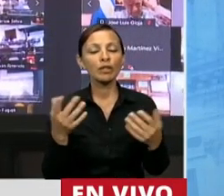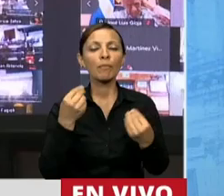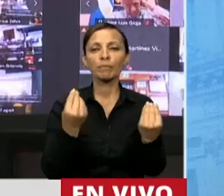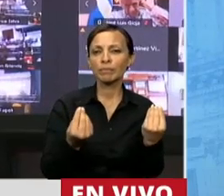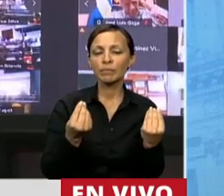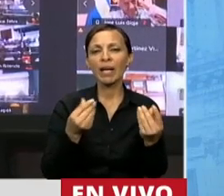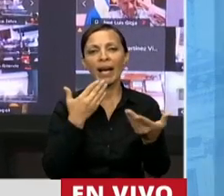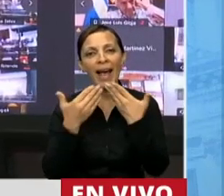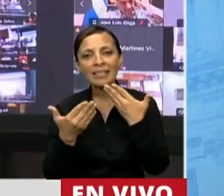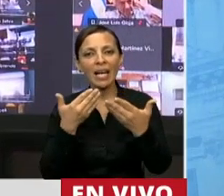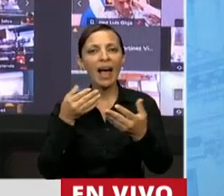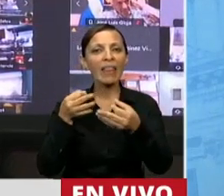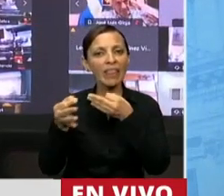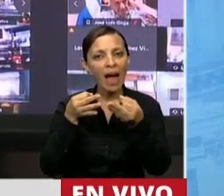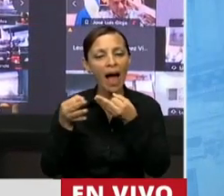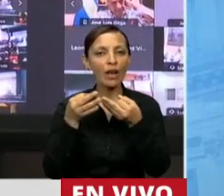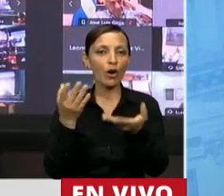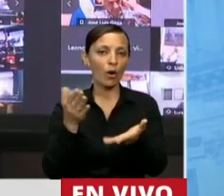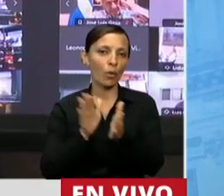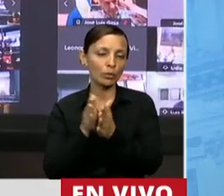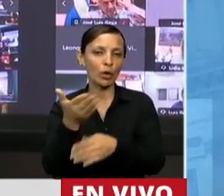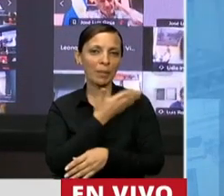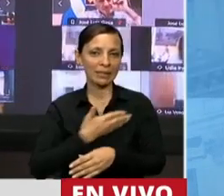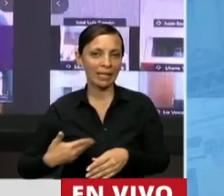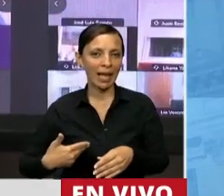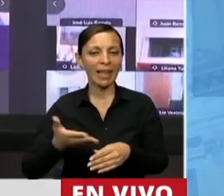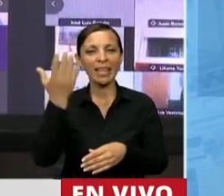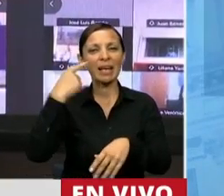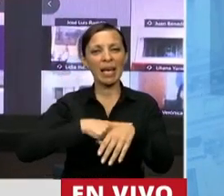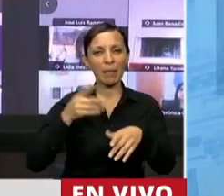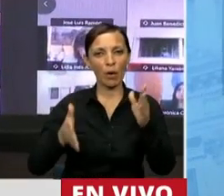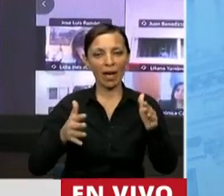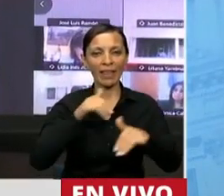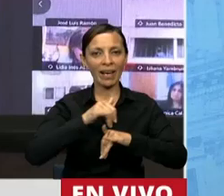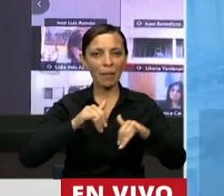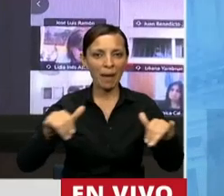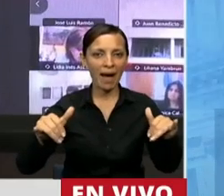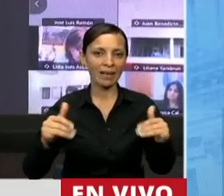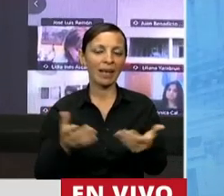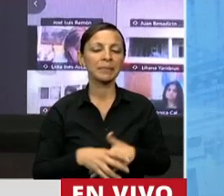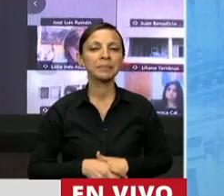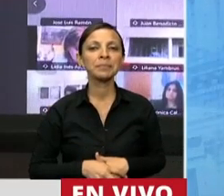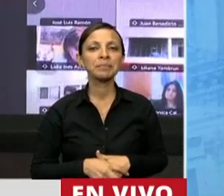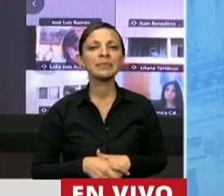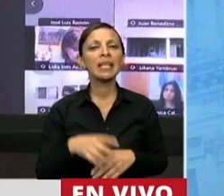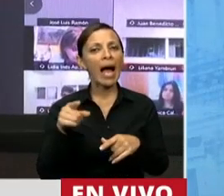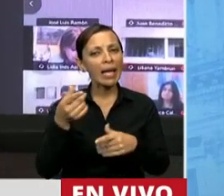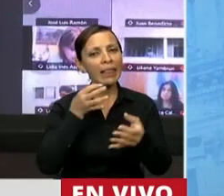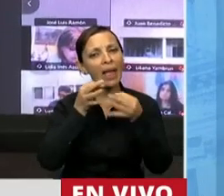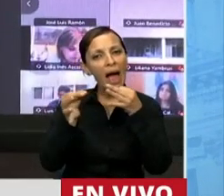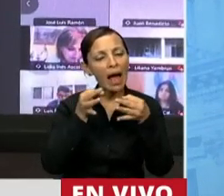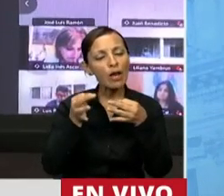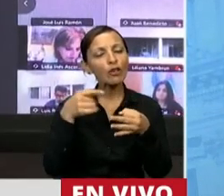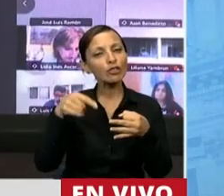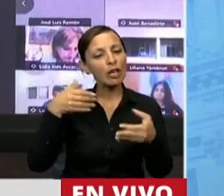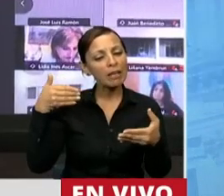diálogo que hemos mantenido con el señor presidente en la época de campañas desde las provincias, que se arribó a